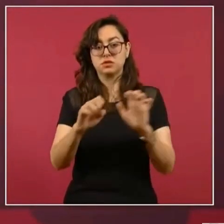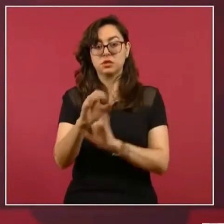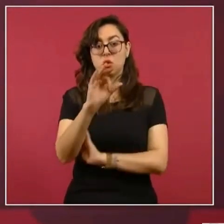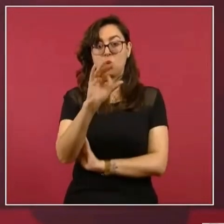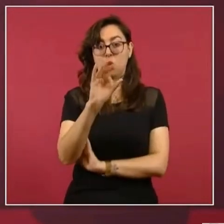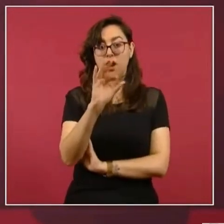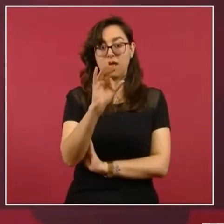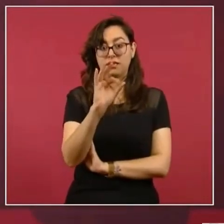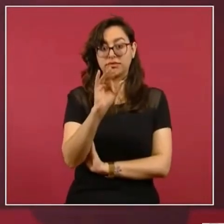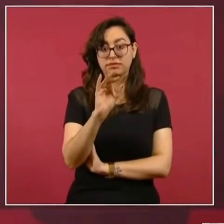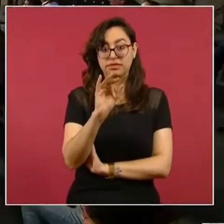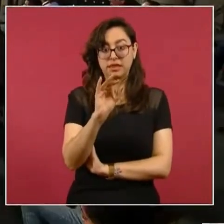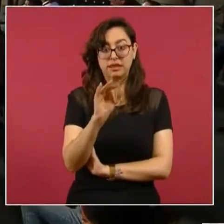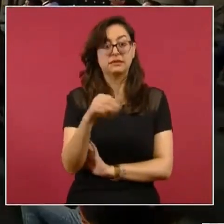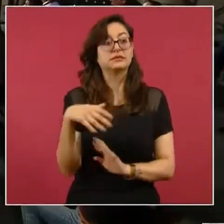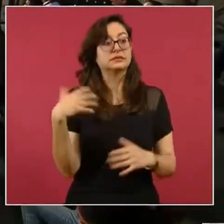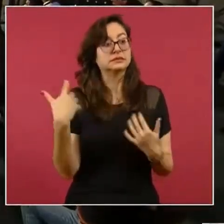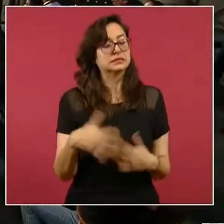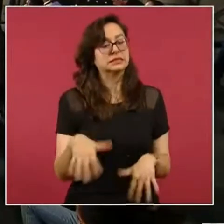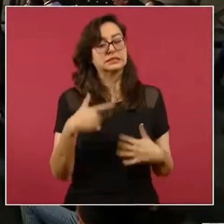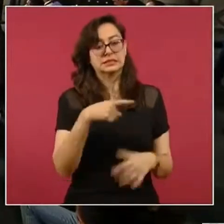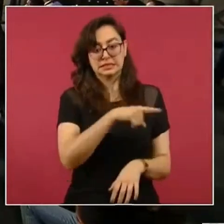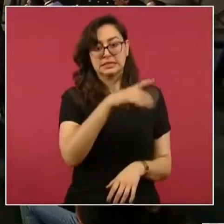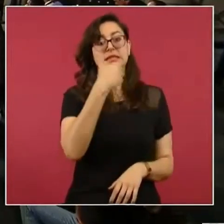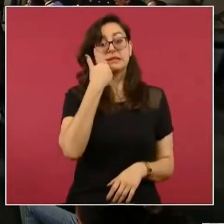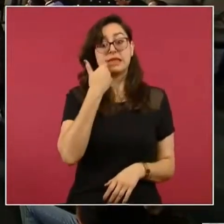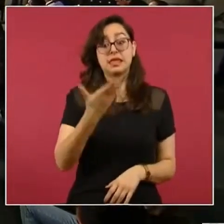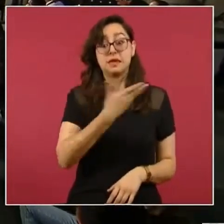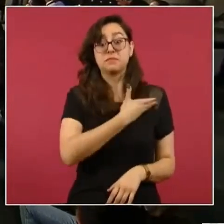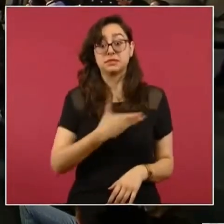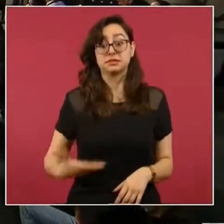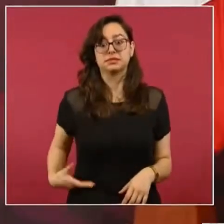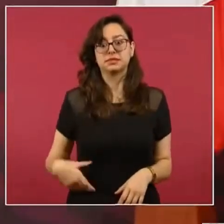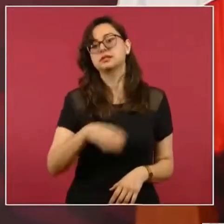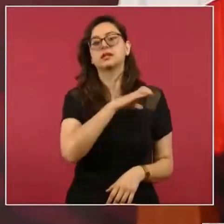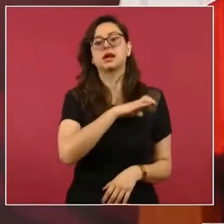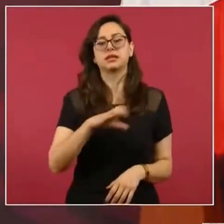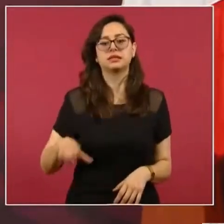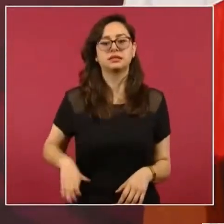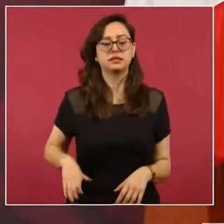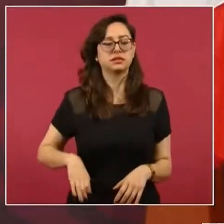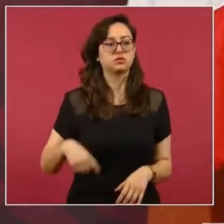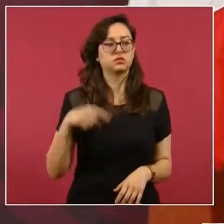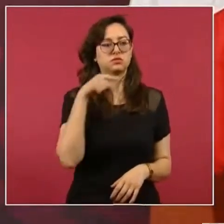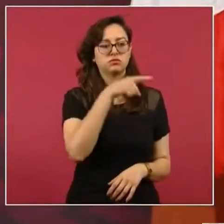Era tan fuerte la presión de los conservadores de entonces.